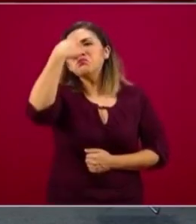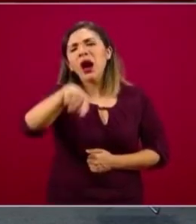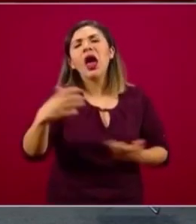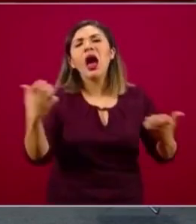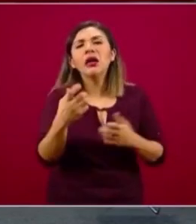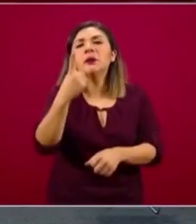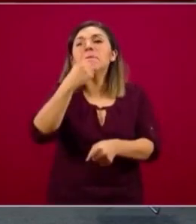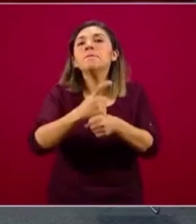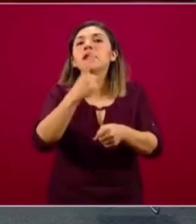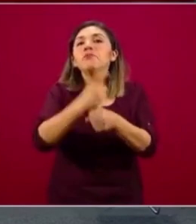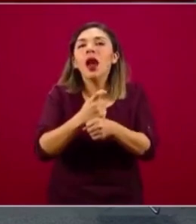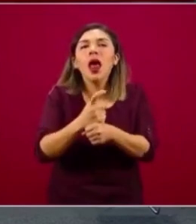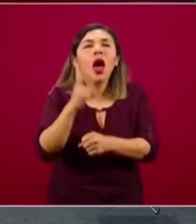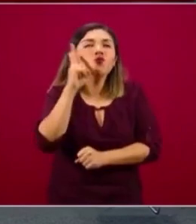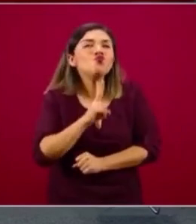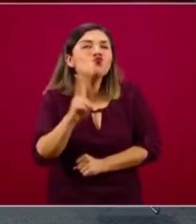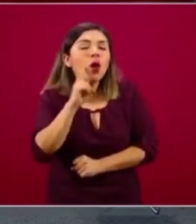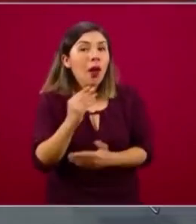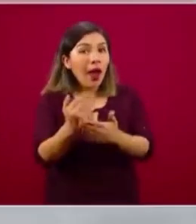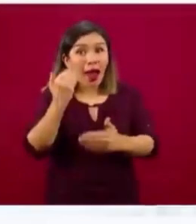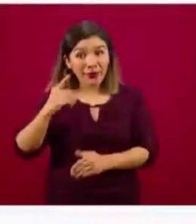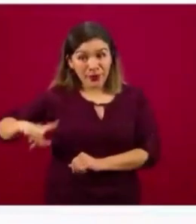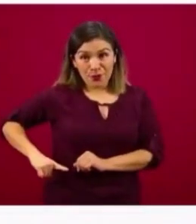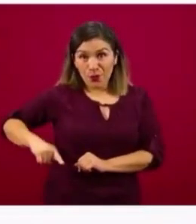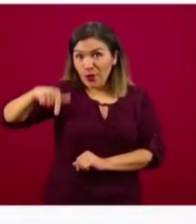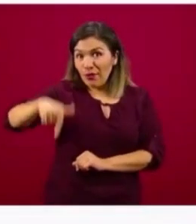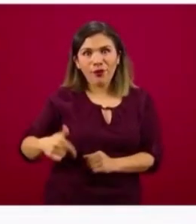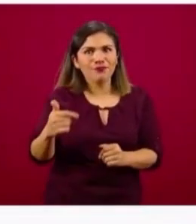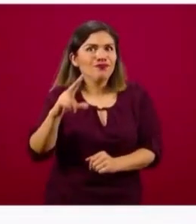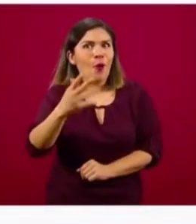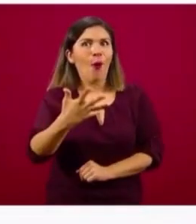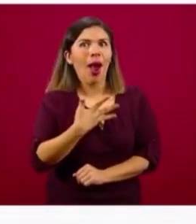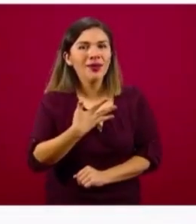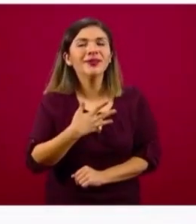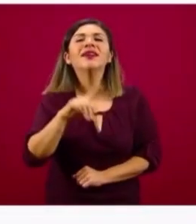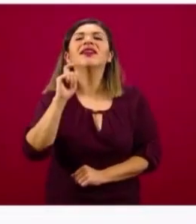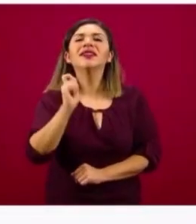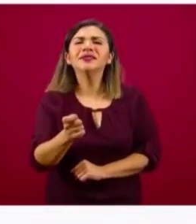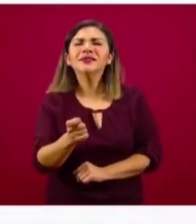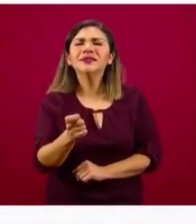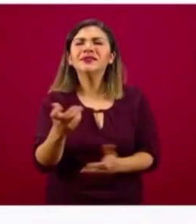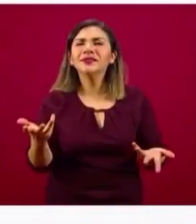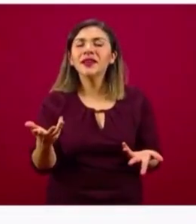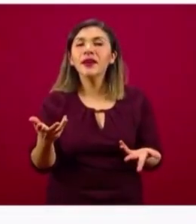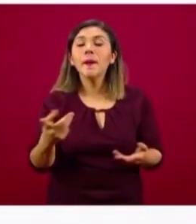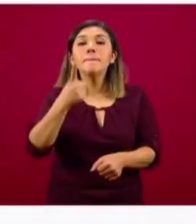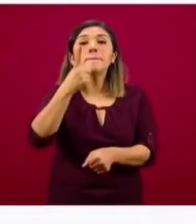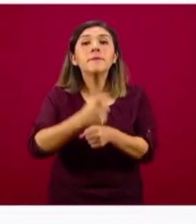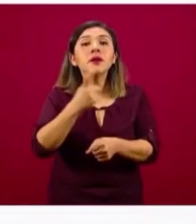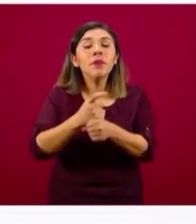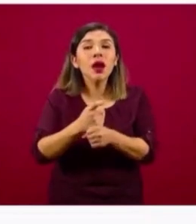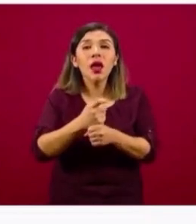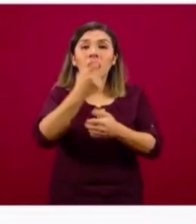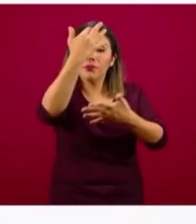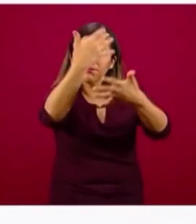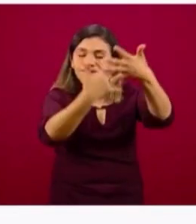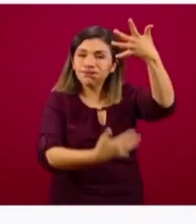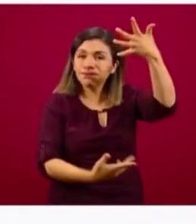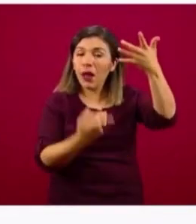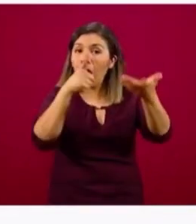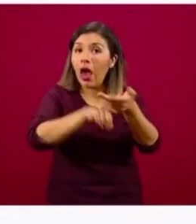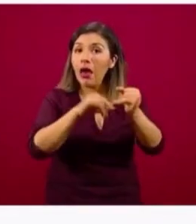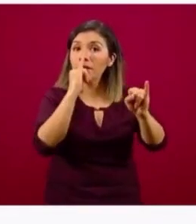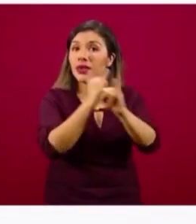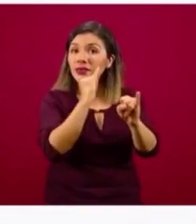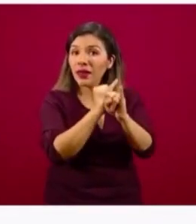teníamos como gobierno federal ni como país, que es el primer inventario electrónico en línea de todas las